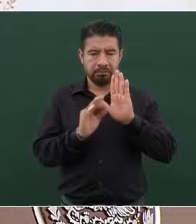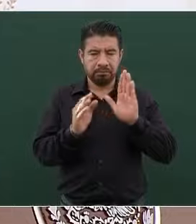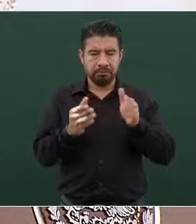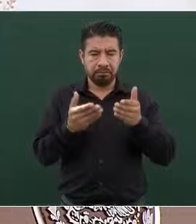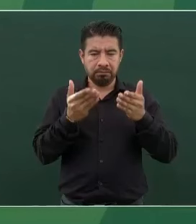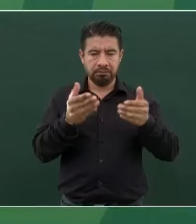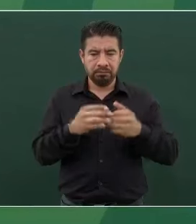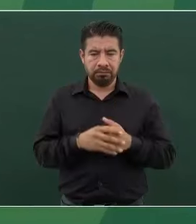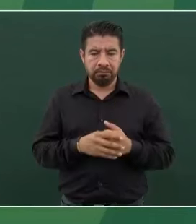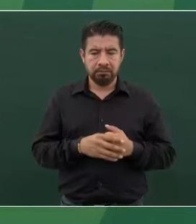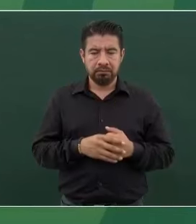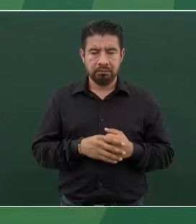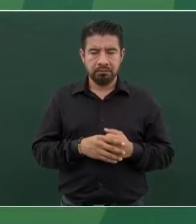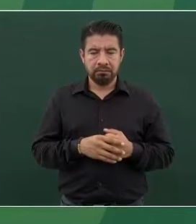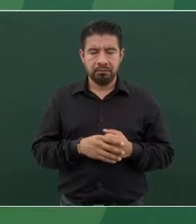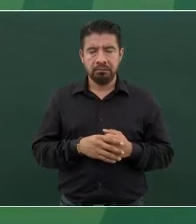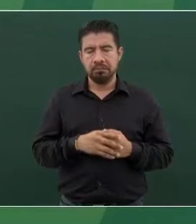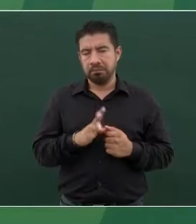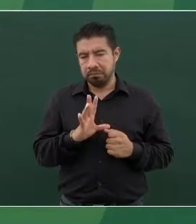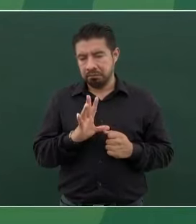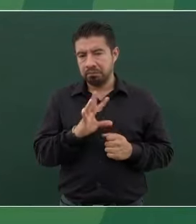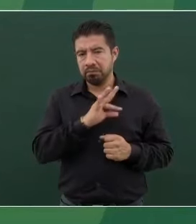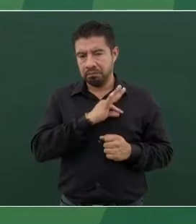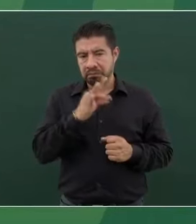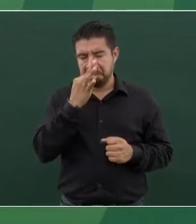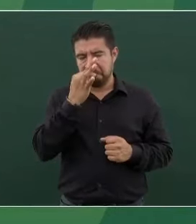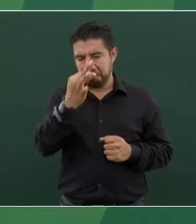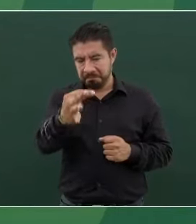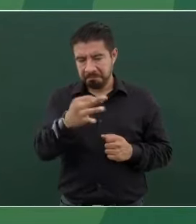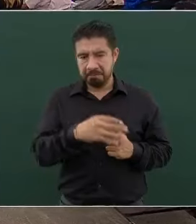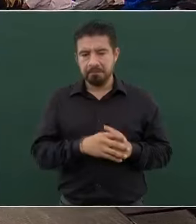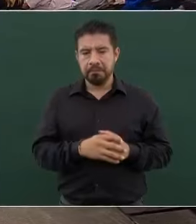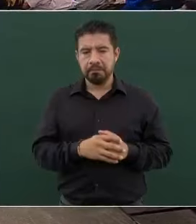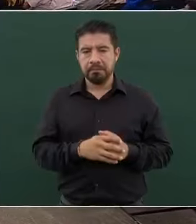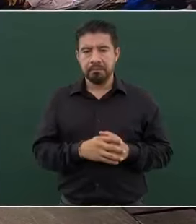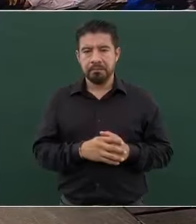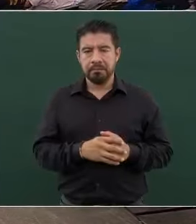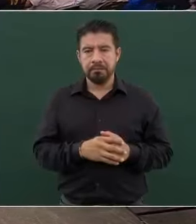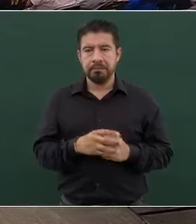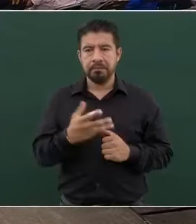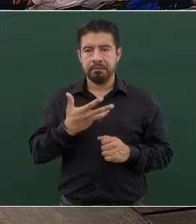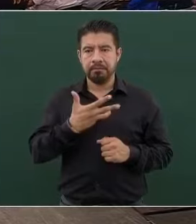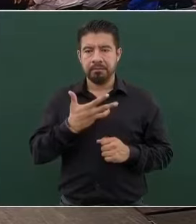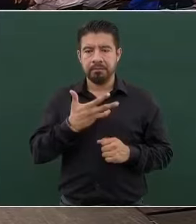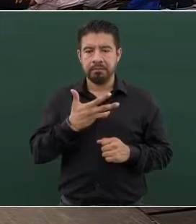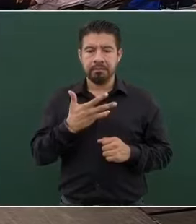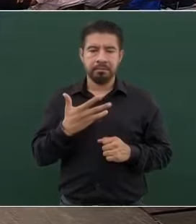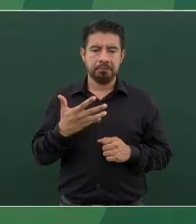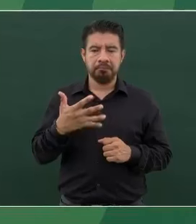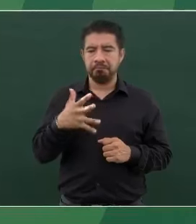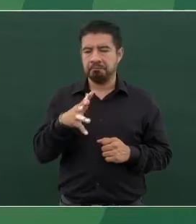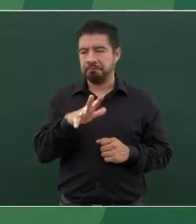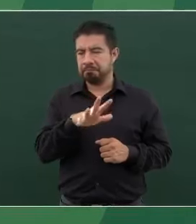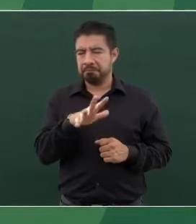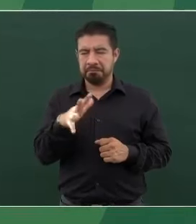Les puedo decir que han habido, afortunadamente,